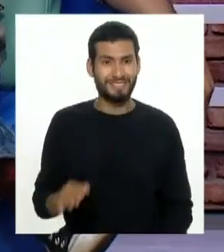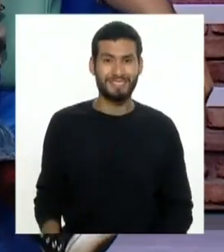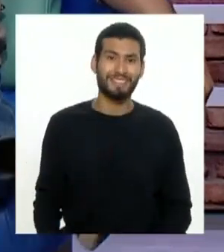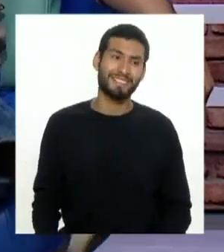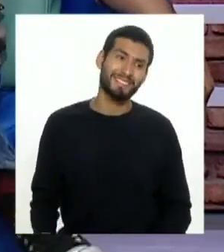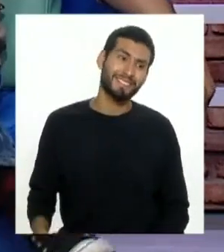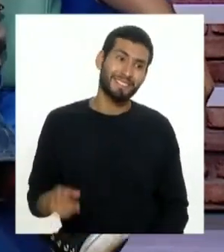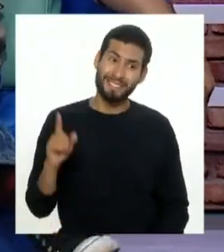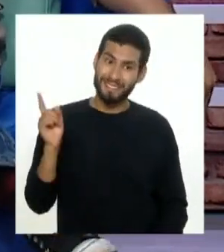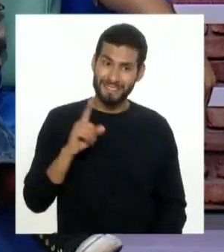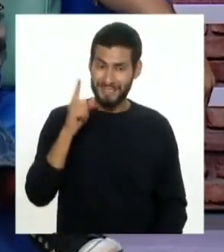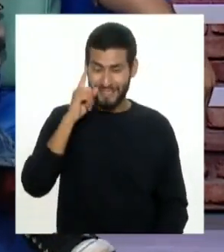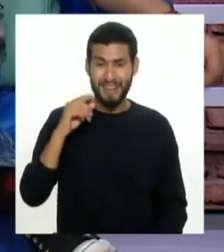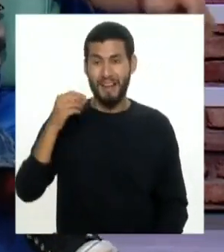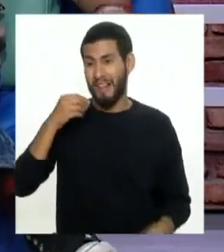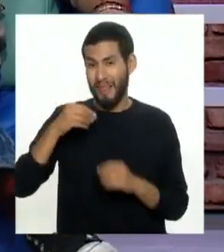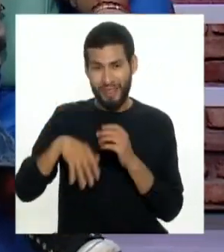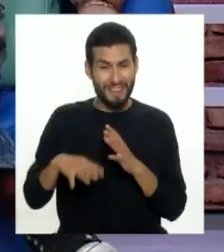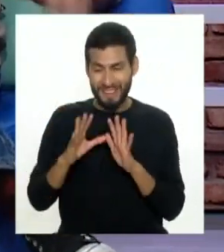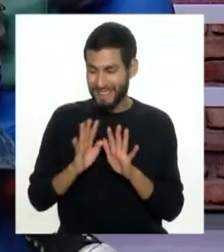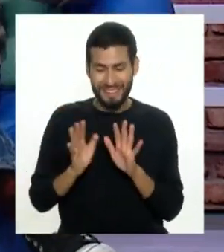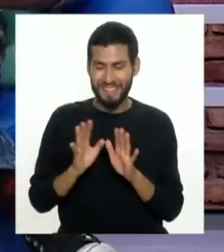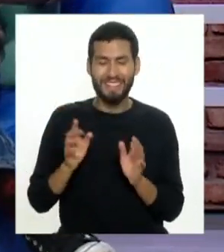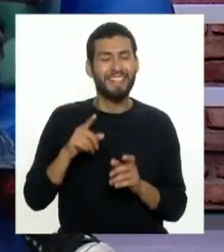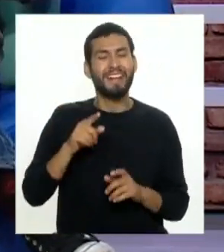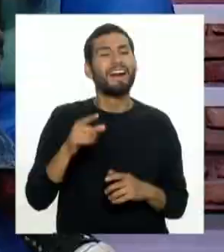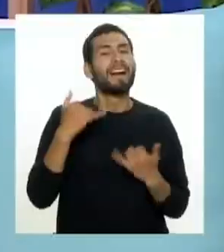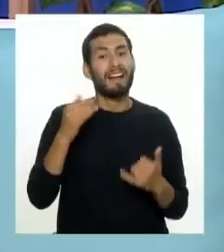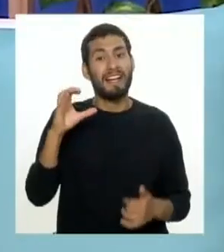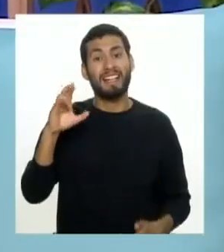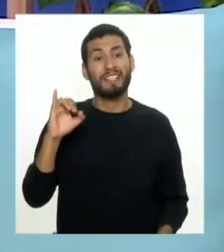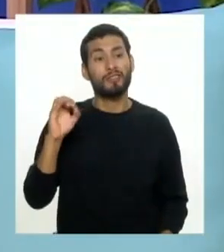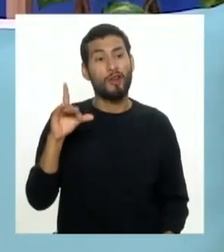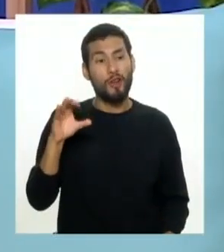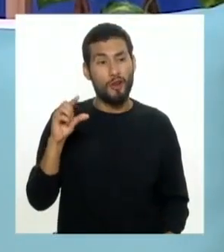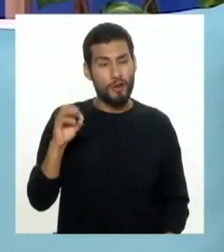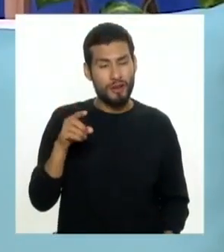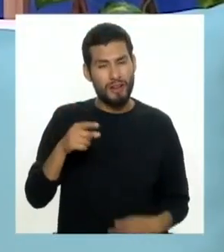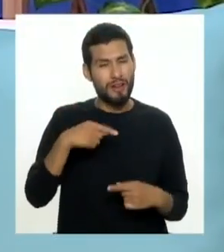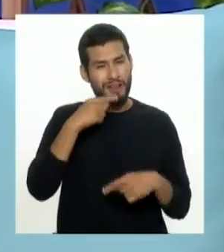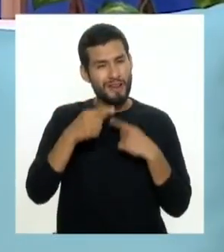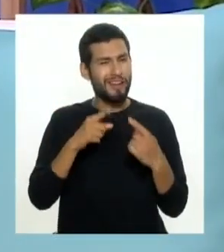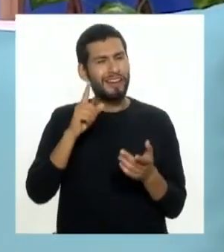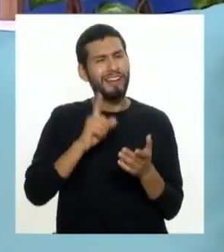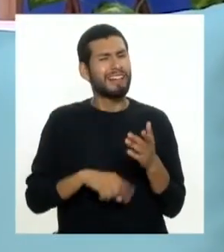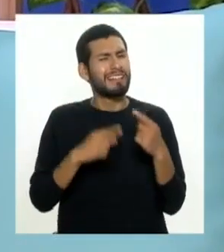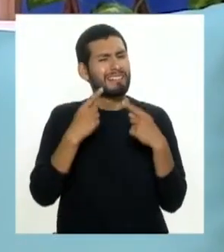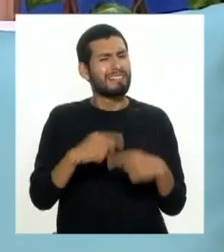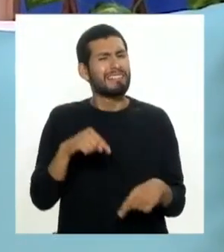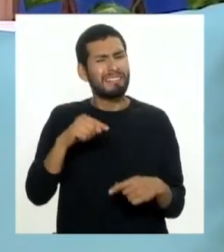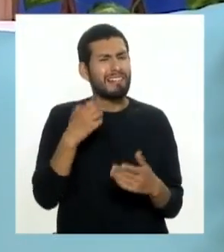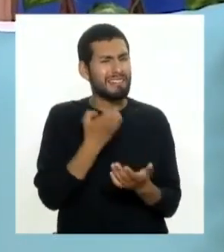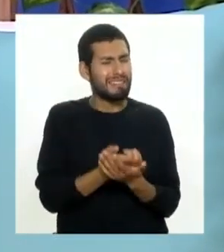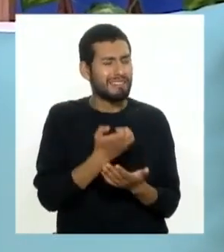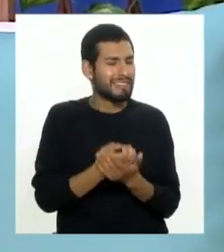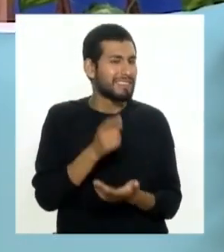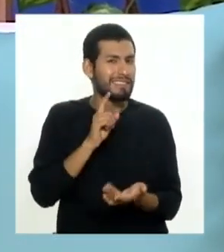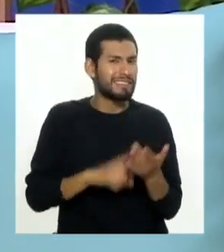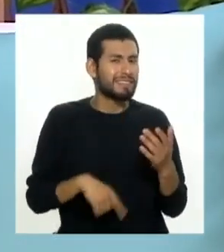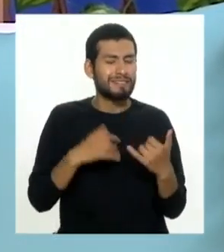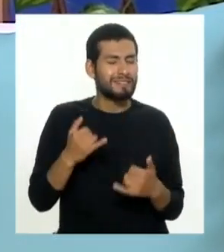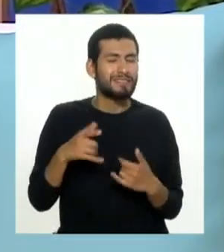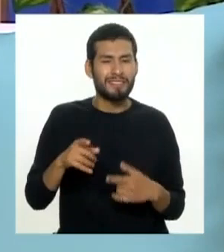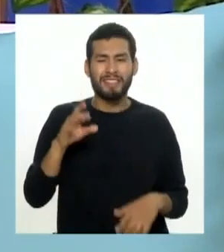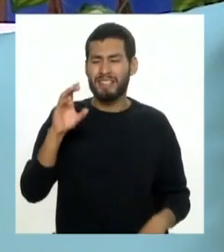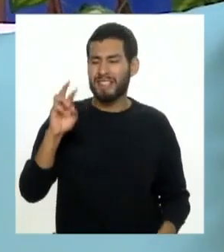pero no es eso porque ya está Crisólogo Cáceres presidente de ASPE para que nos comente sobre qué está pasando con nuestra economía y qué es finalmente